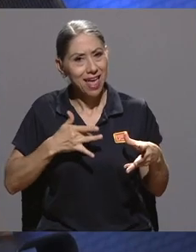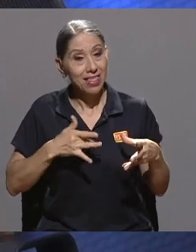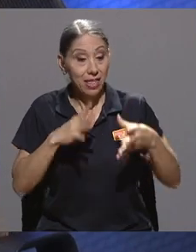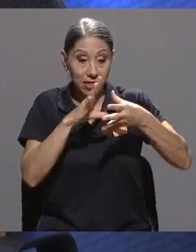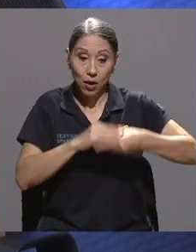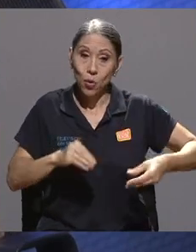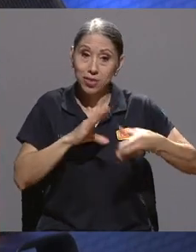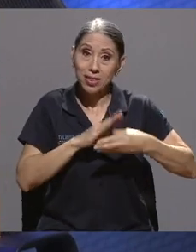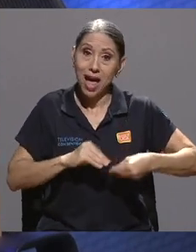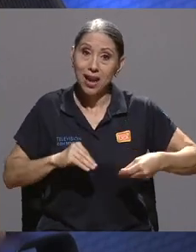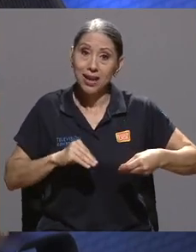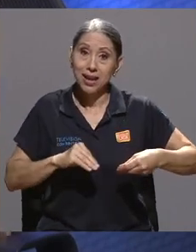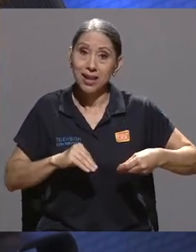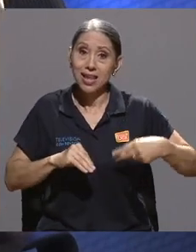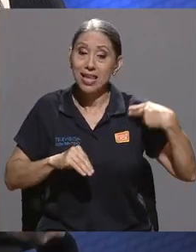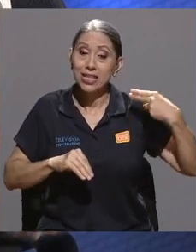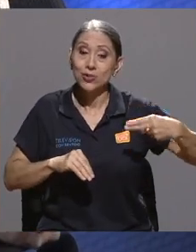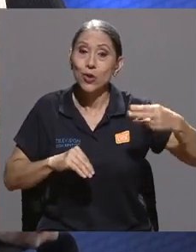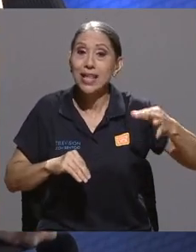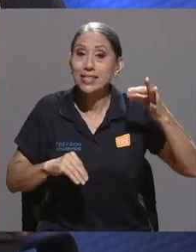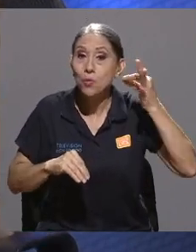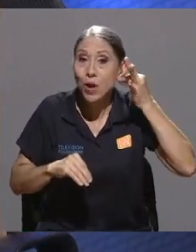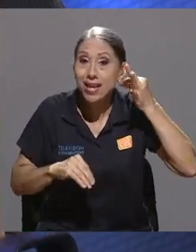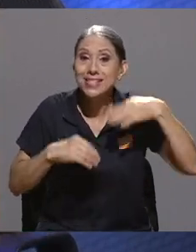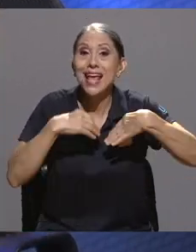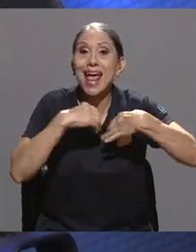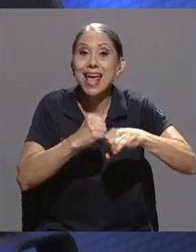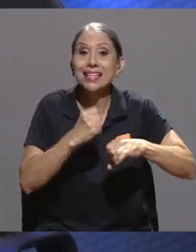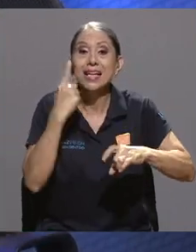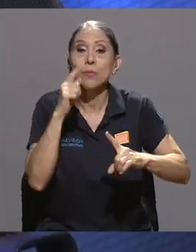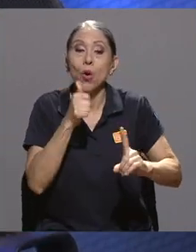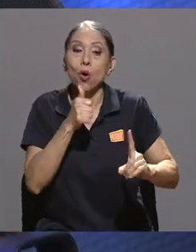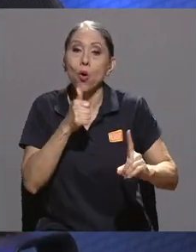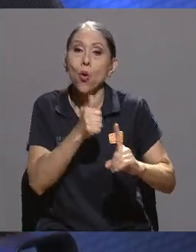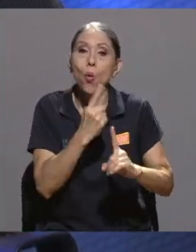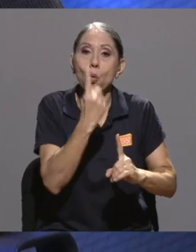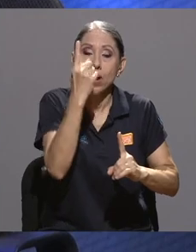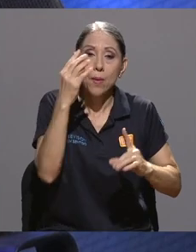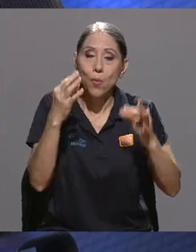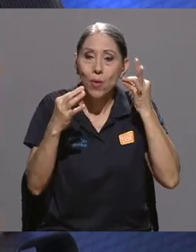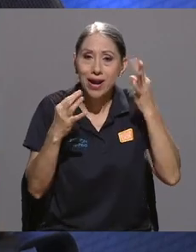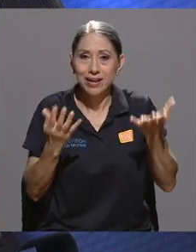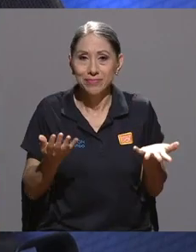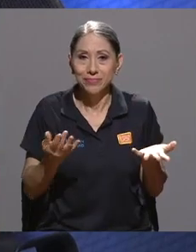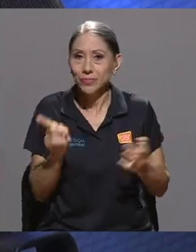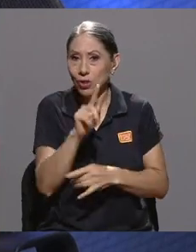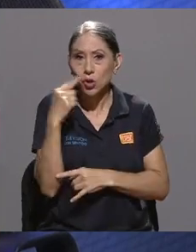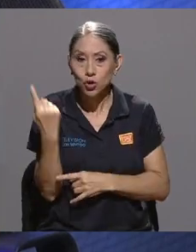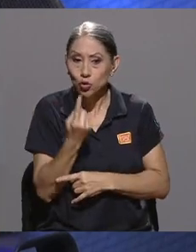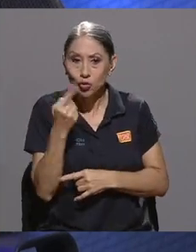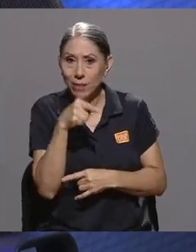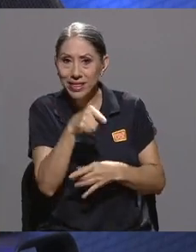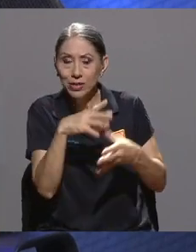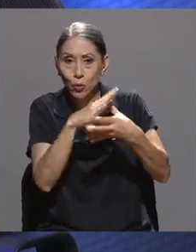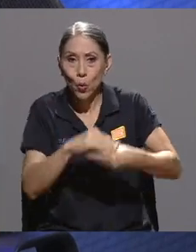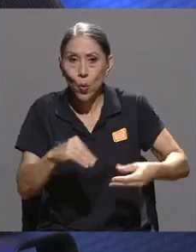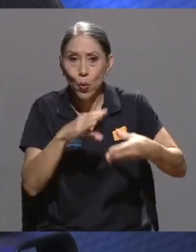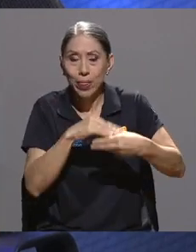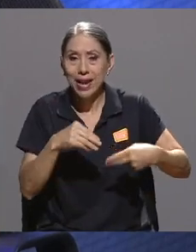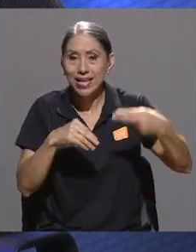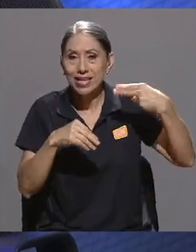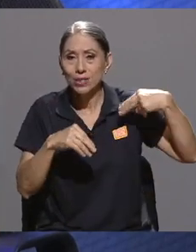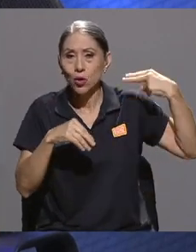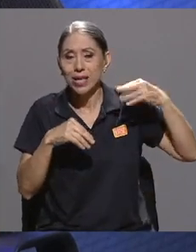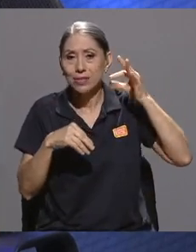mujeres, pero hechas por una mujer, ¿verdad? Y no solo el hecho de contar historias de mujeres, sino que creo que también las